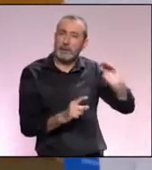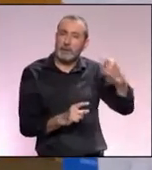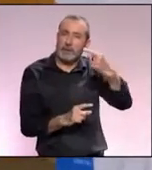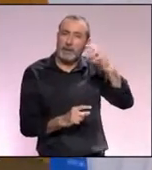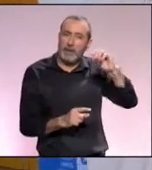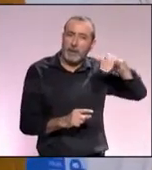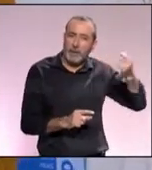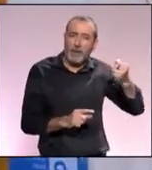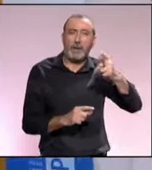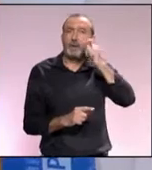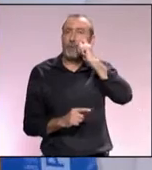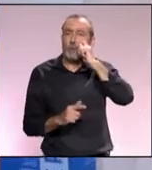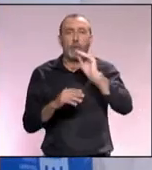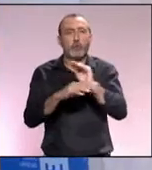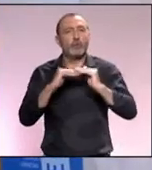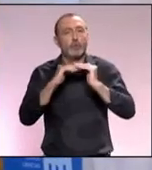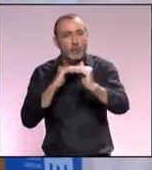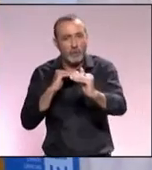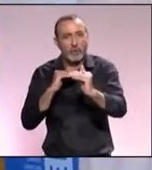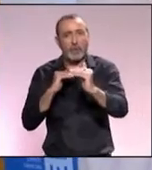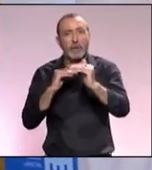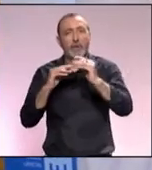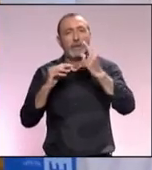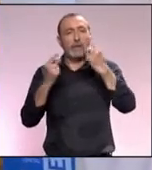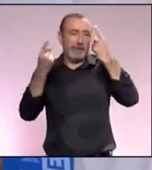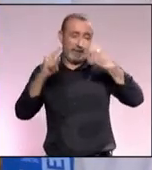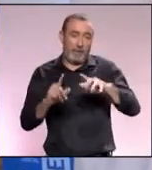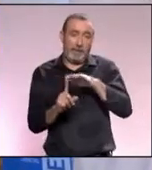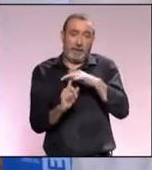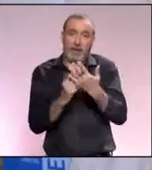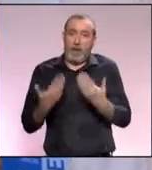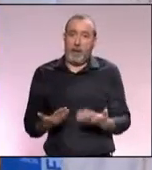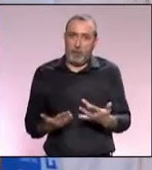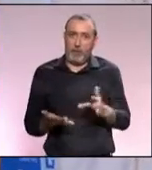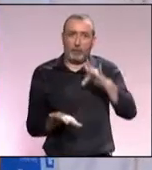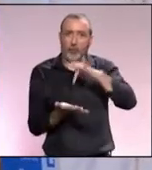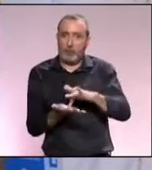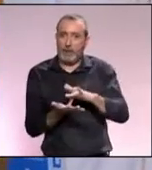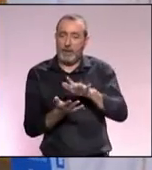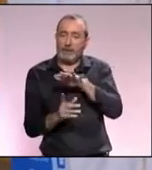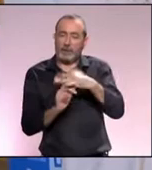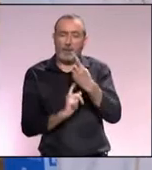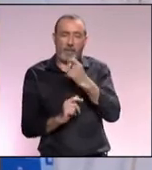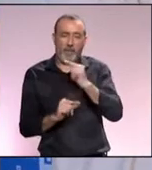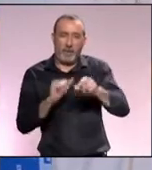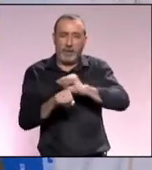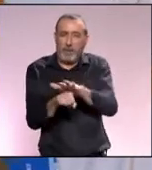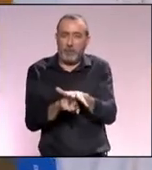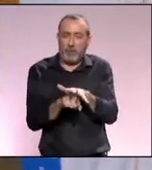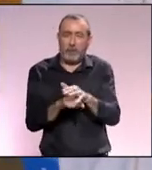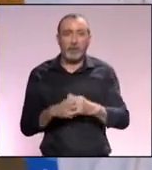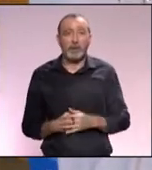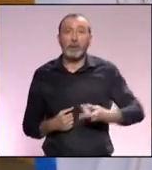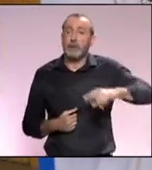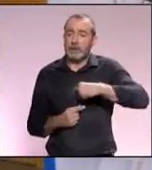Málaga en materia de turismo sostenible teniendo en cuenta la situación difícil que estamos viviendo ahora mismo. Pues yo creo que